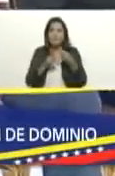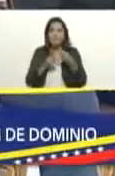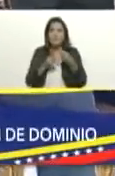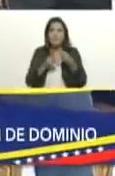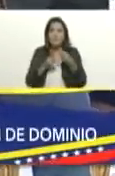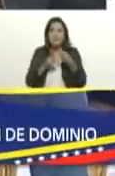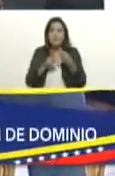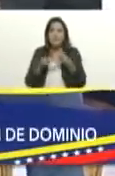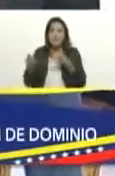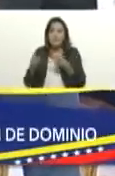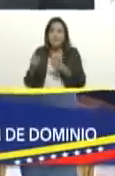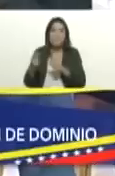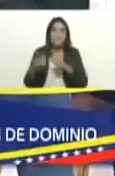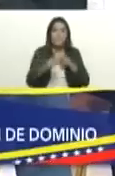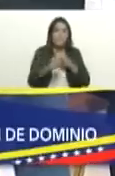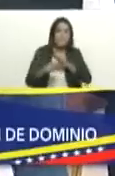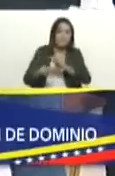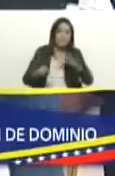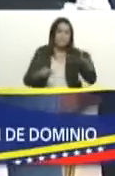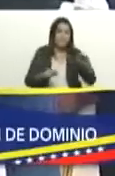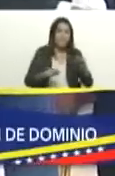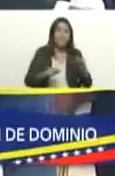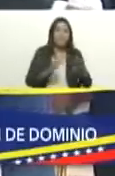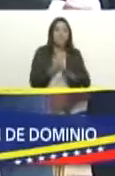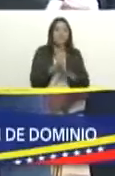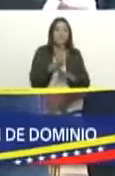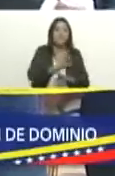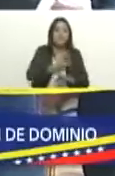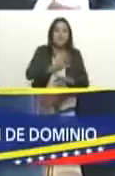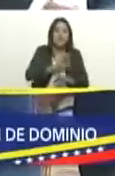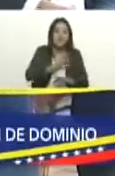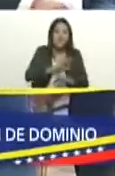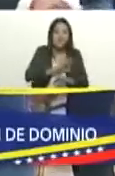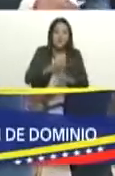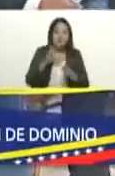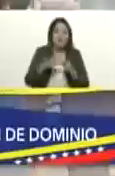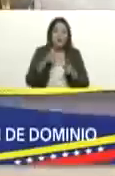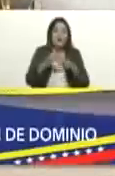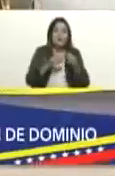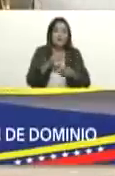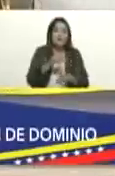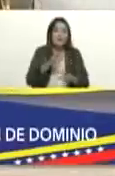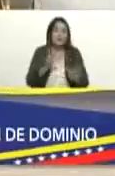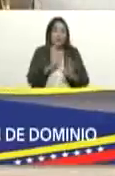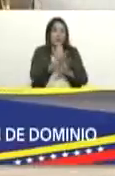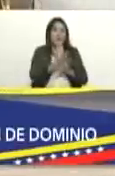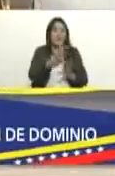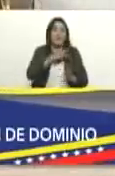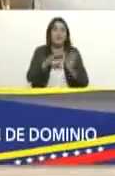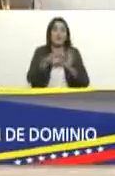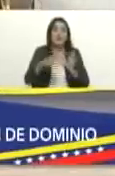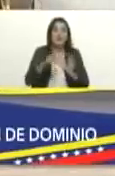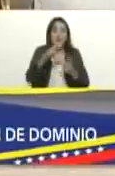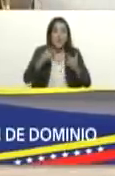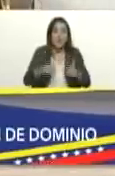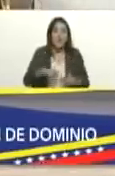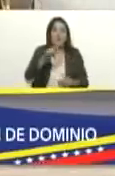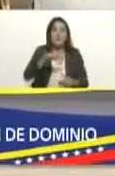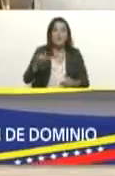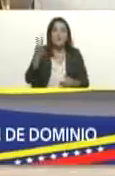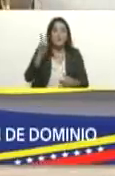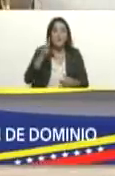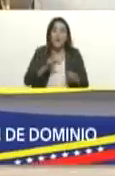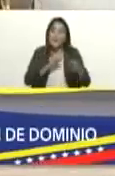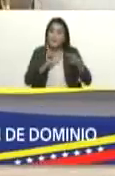funcionamiento del sistema de protección social y la realización de los derechos humanos de la población venezolana número